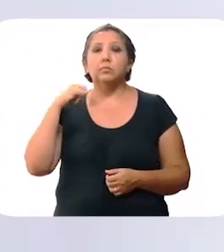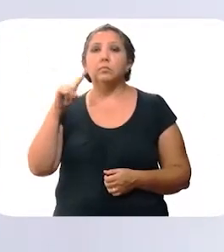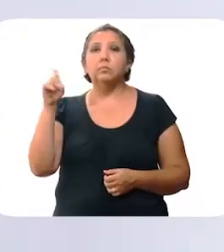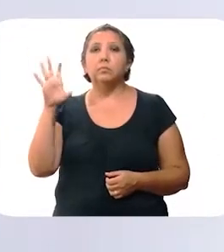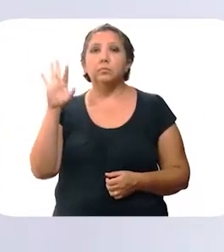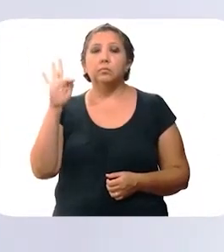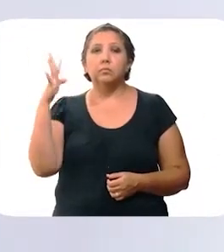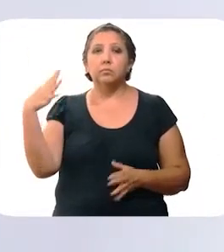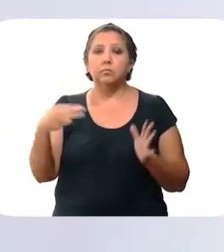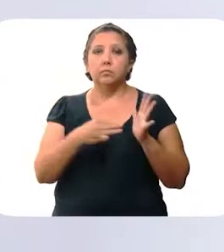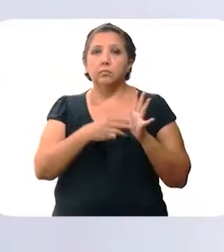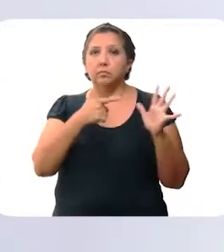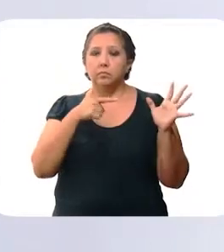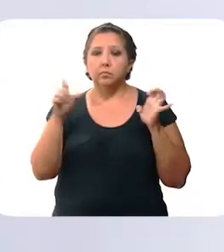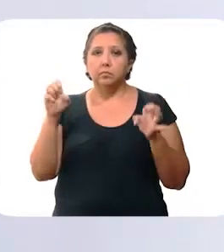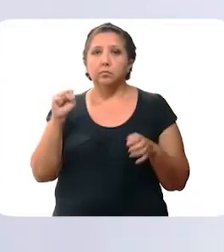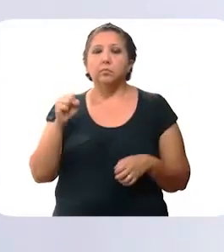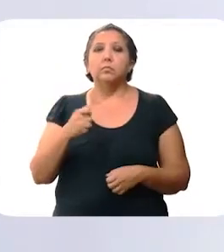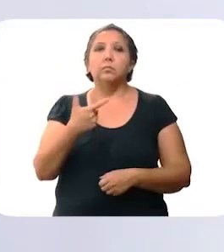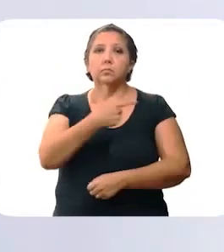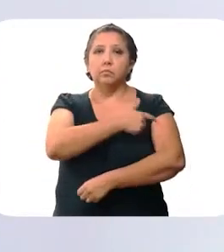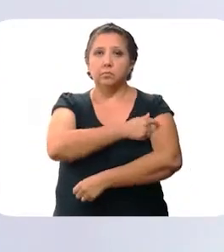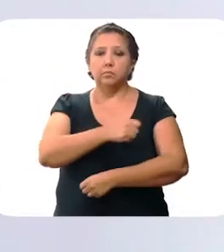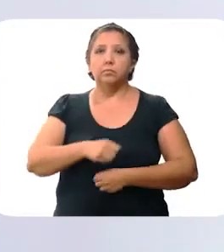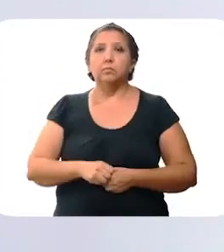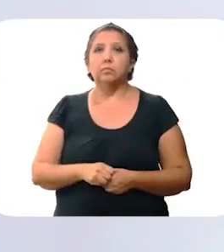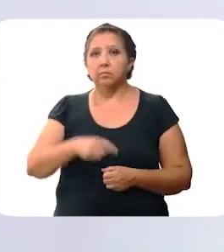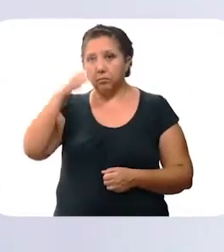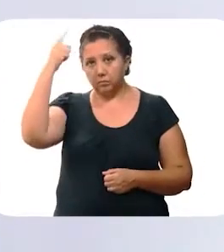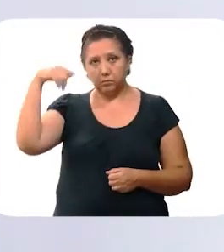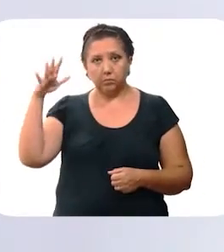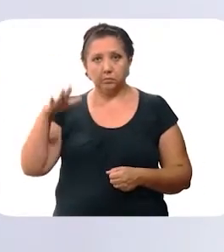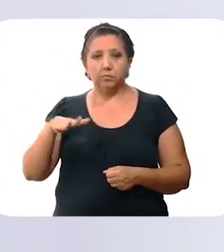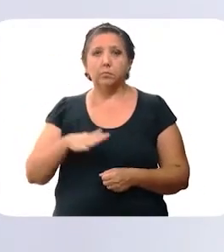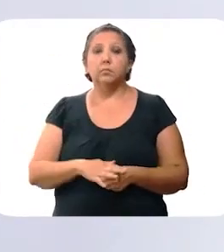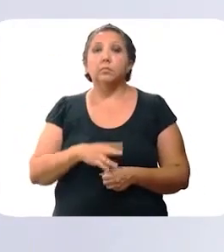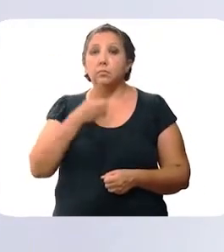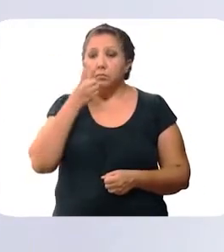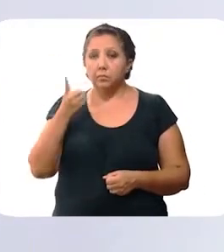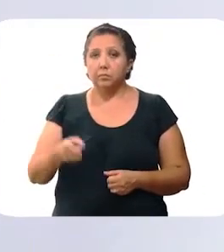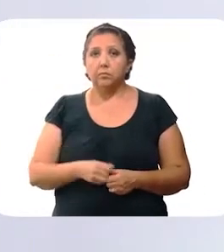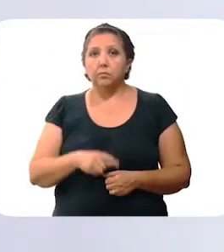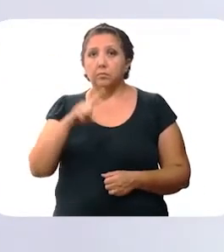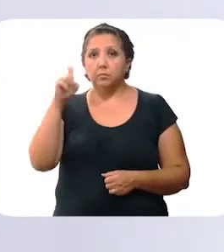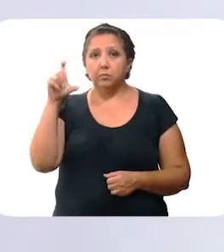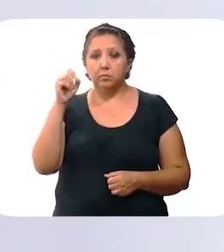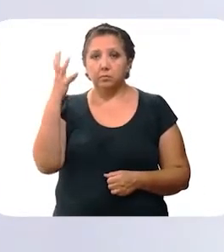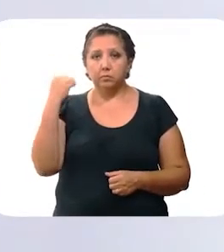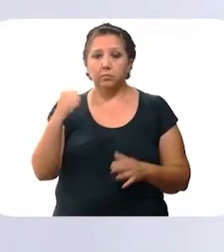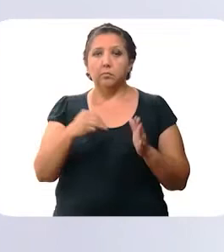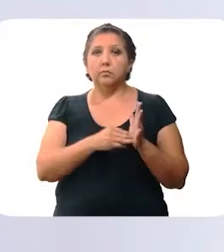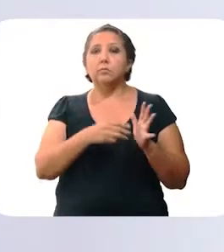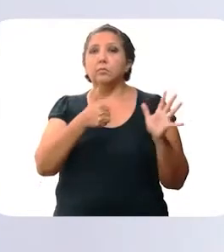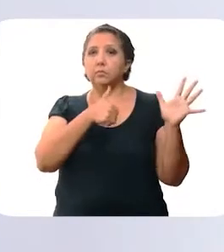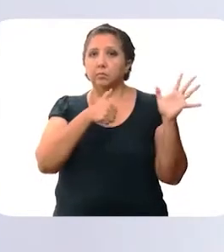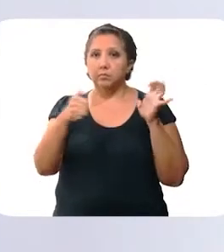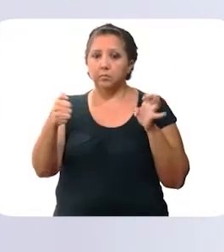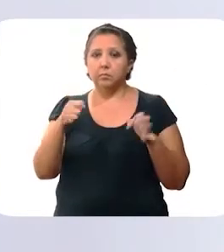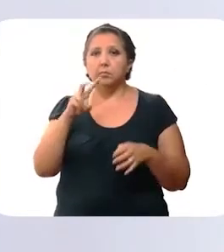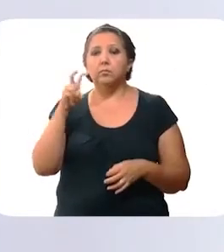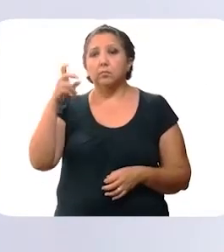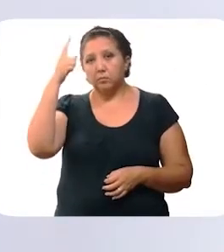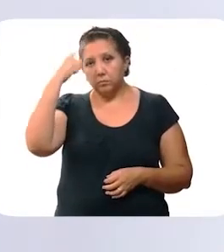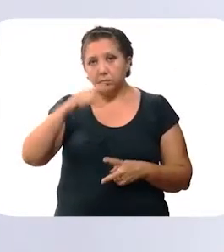.760 dosis de vacunas contra el coronavirus para adultos mayores. 129.600 dosis